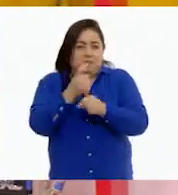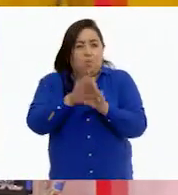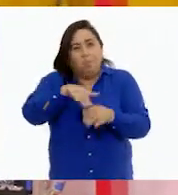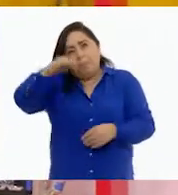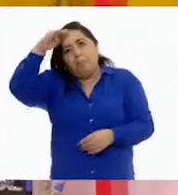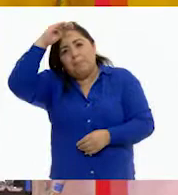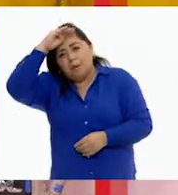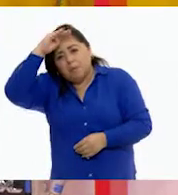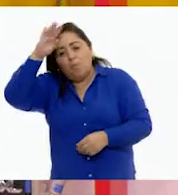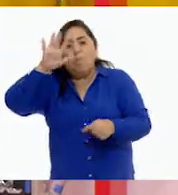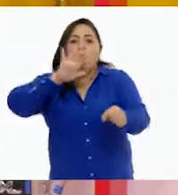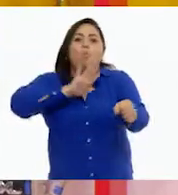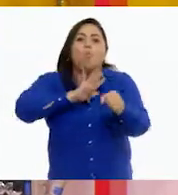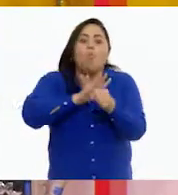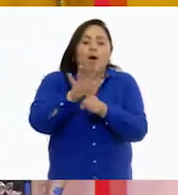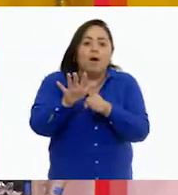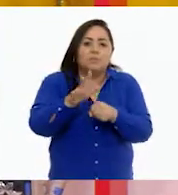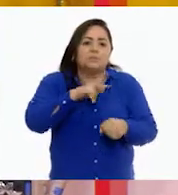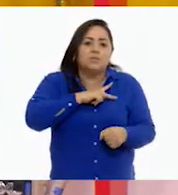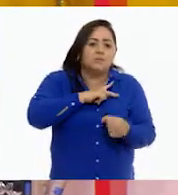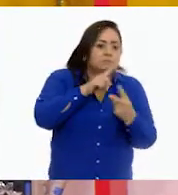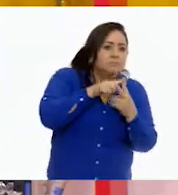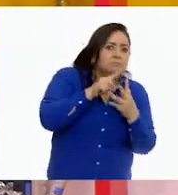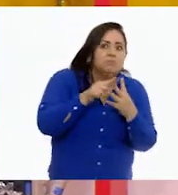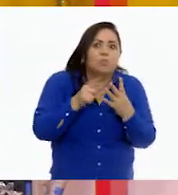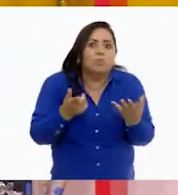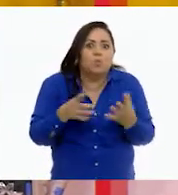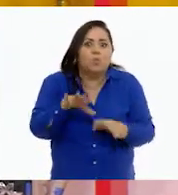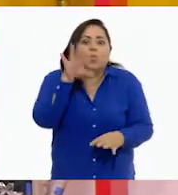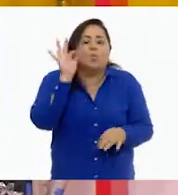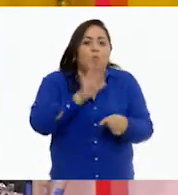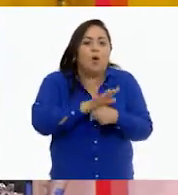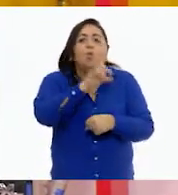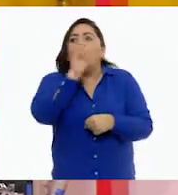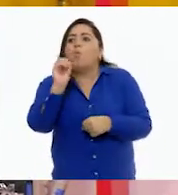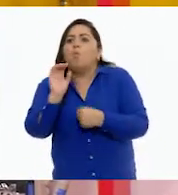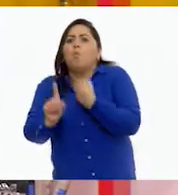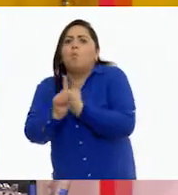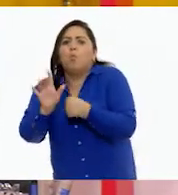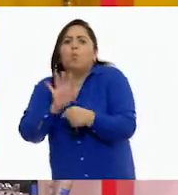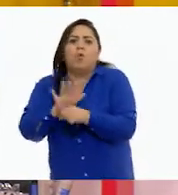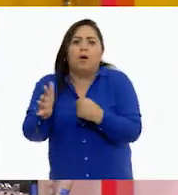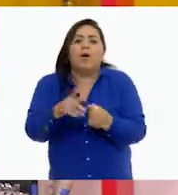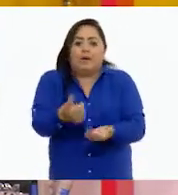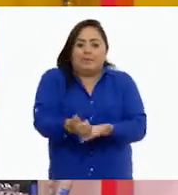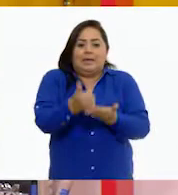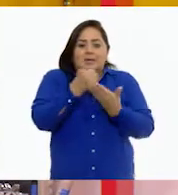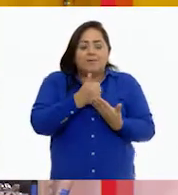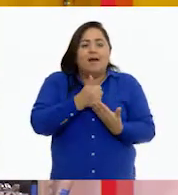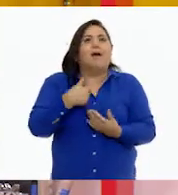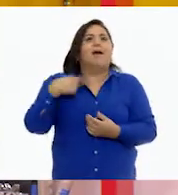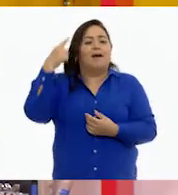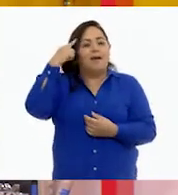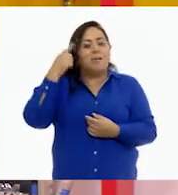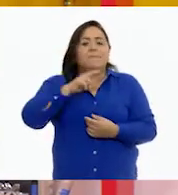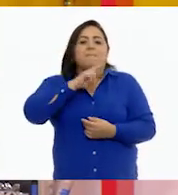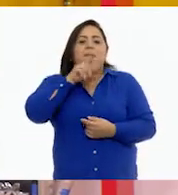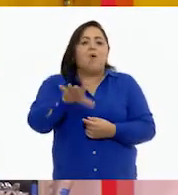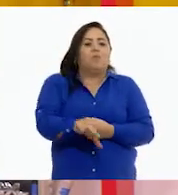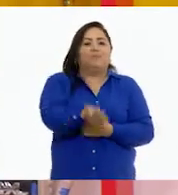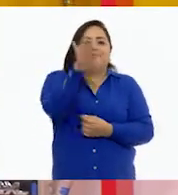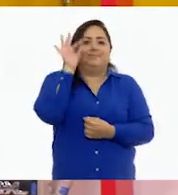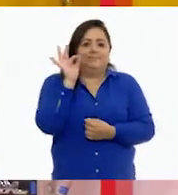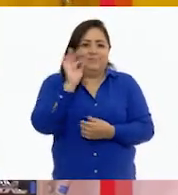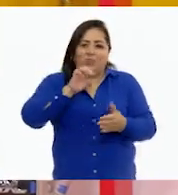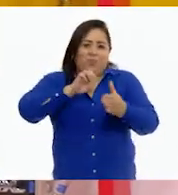pensando en cuáles son mis opciones y cuáles son las consecuencias me va a ayudar a hacer una excelente elección.